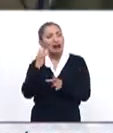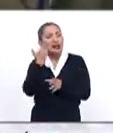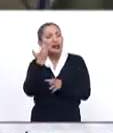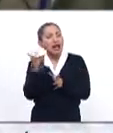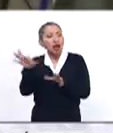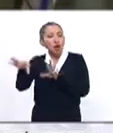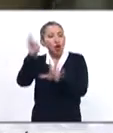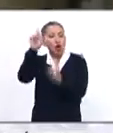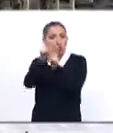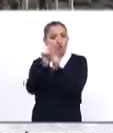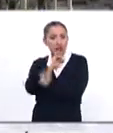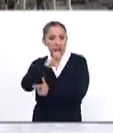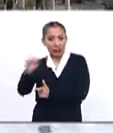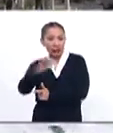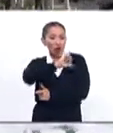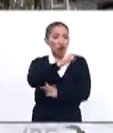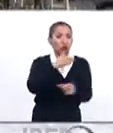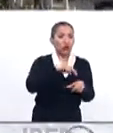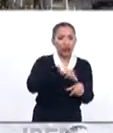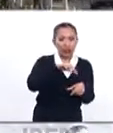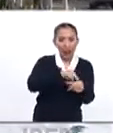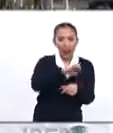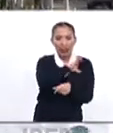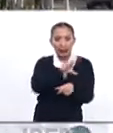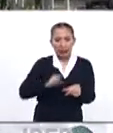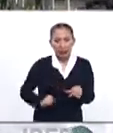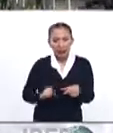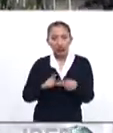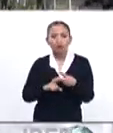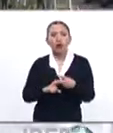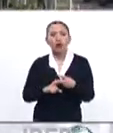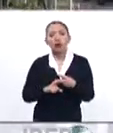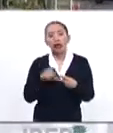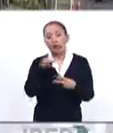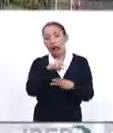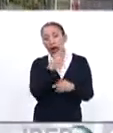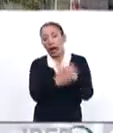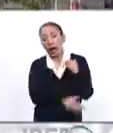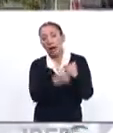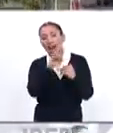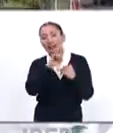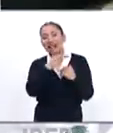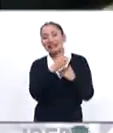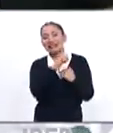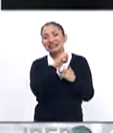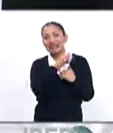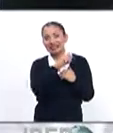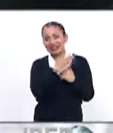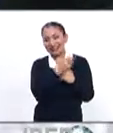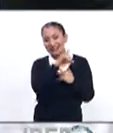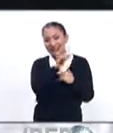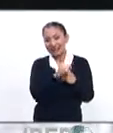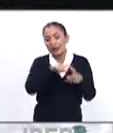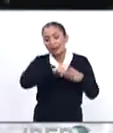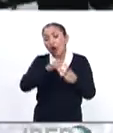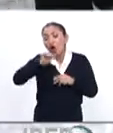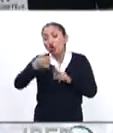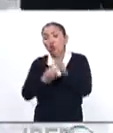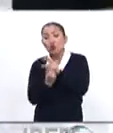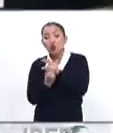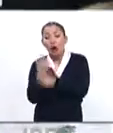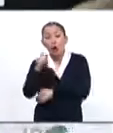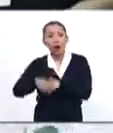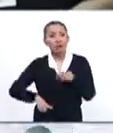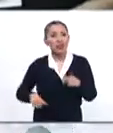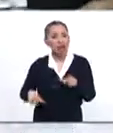izquierda, igual otros países como Nicaragua, El Salvador, que termina Sánchez-Serén y que inicia un nuevo